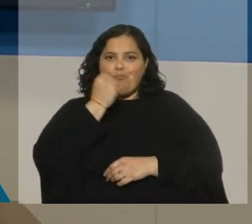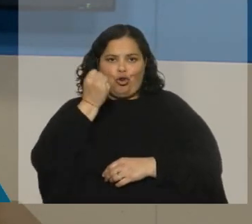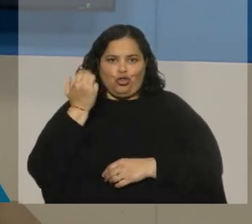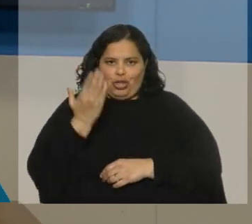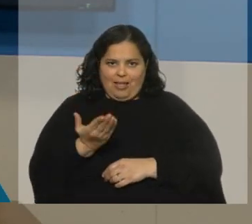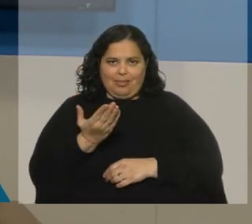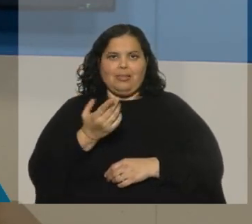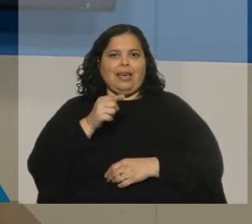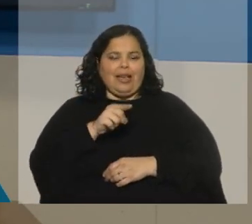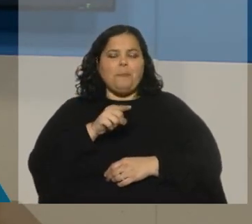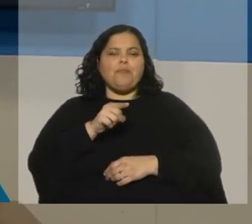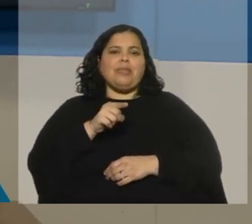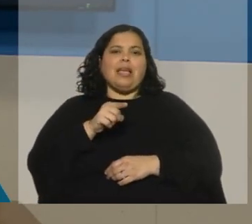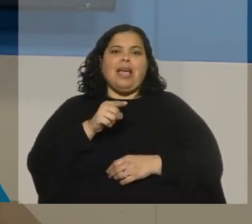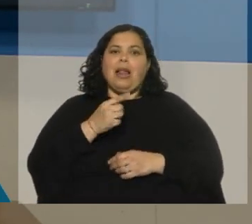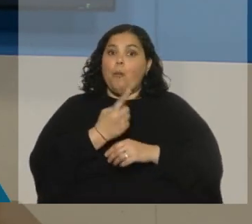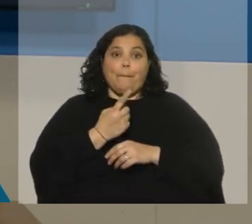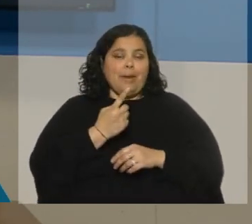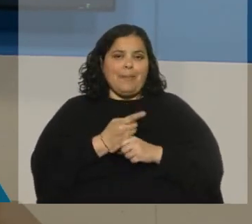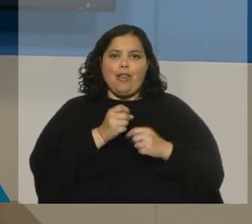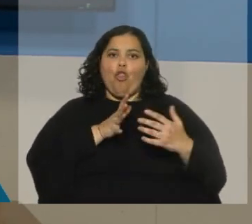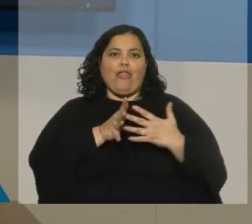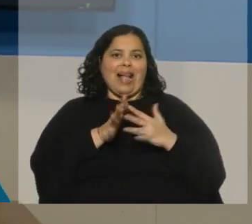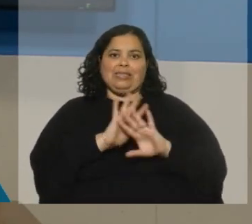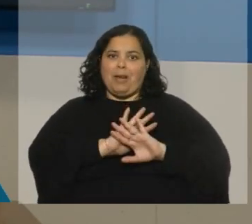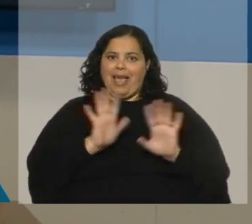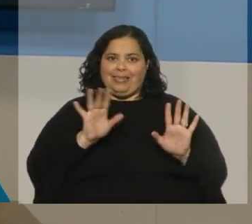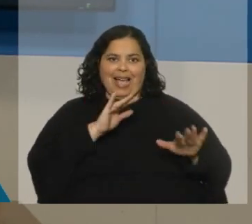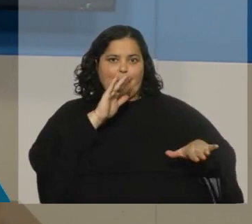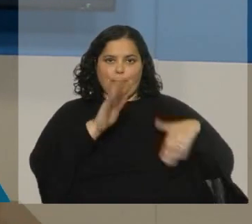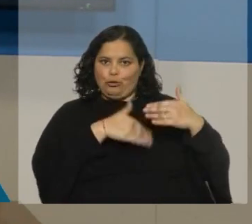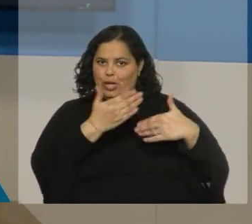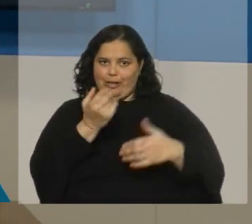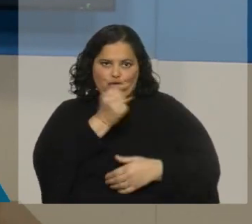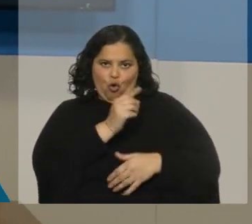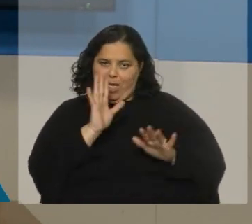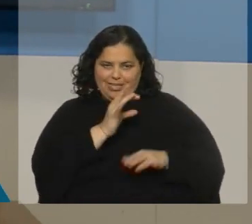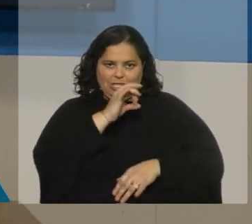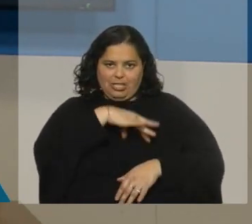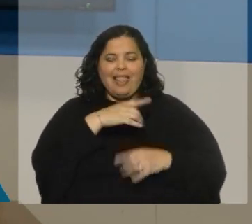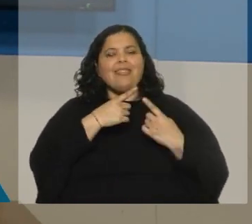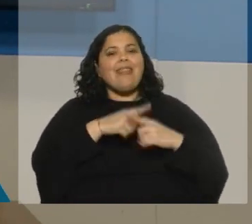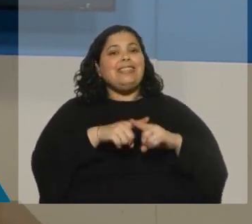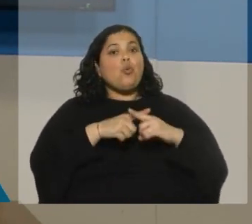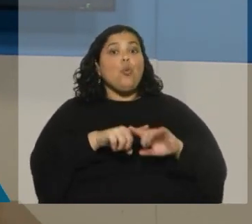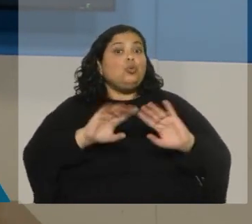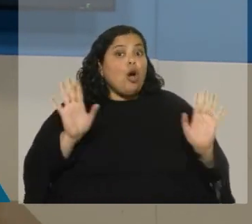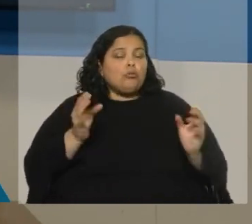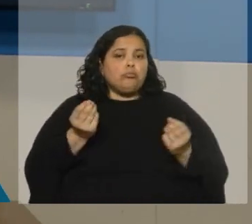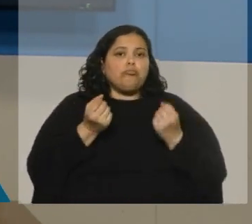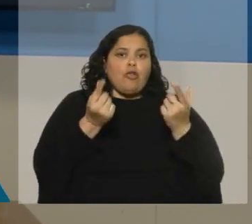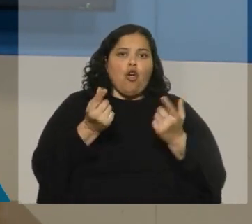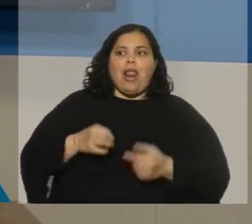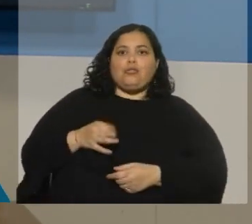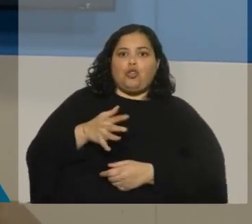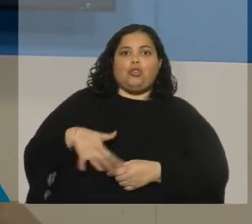el vecindario, es destacar la transparencia y la solidez de este proceso en Chile, de esta discusión que se dio a la sociedad chilena, que de